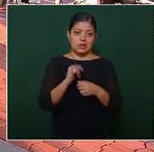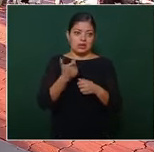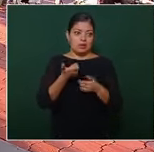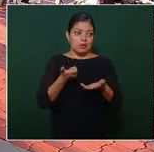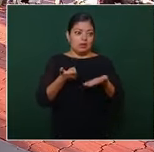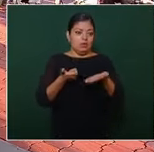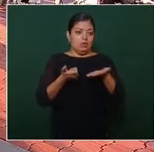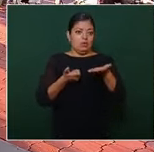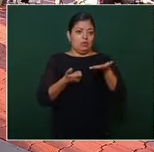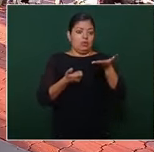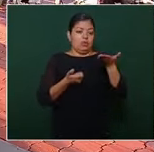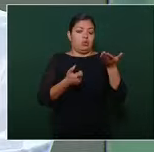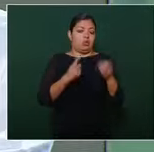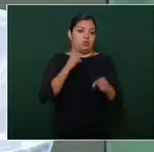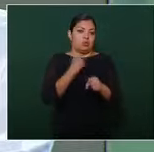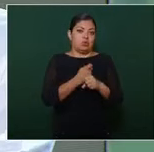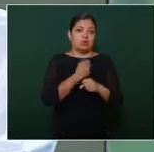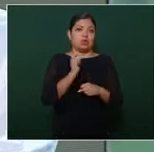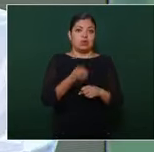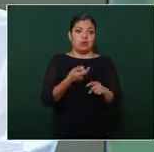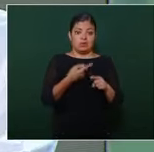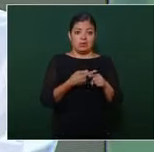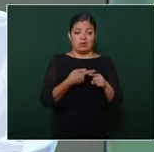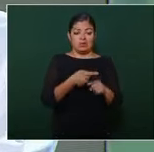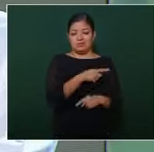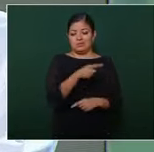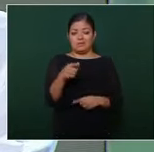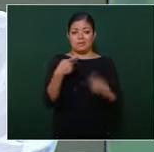sobre todo a los pobres